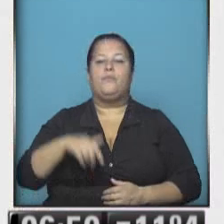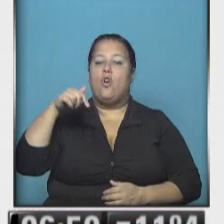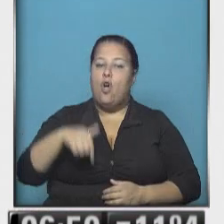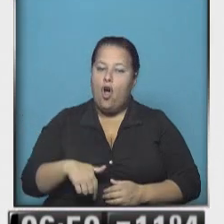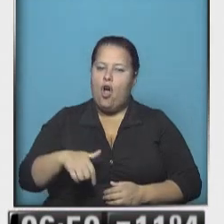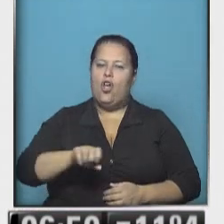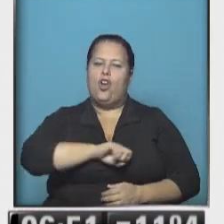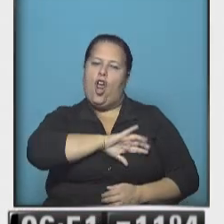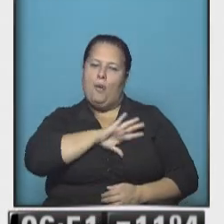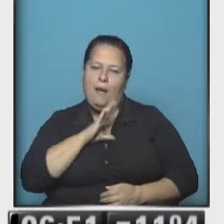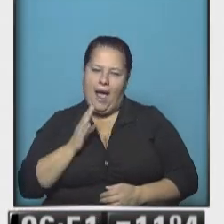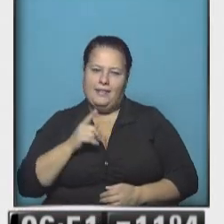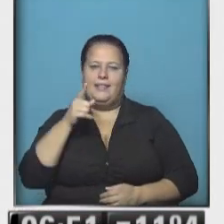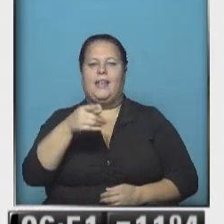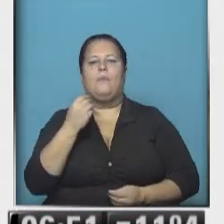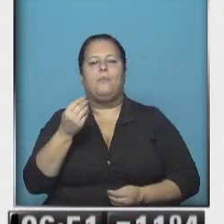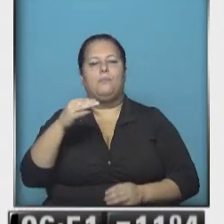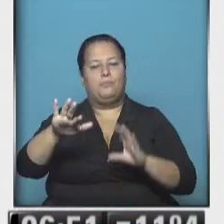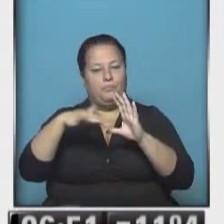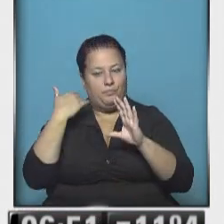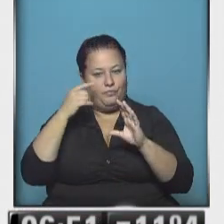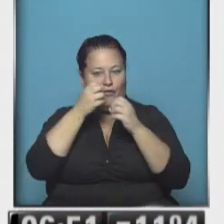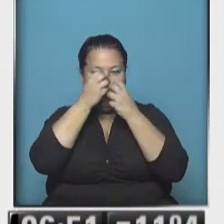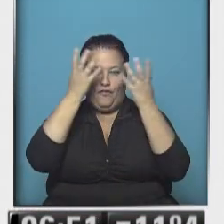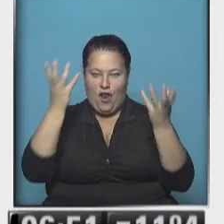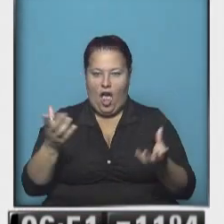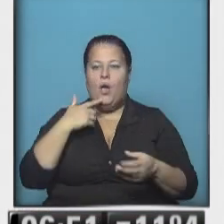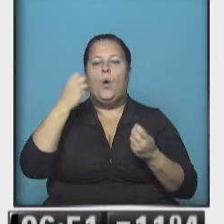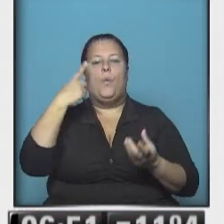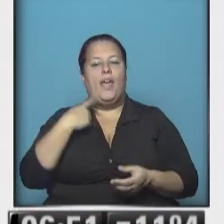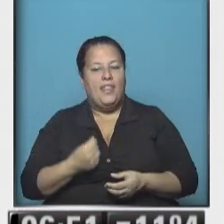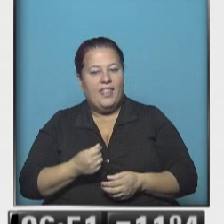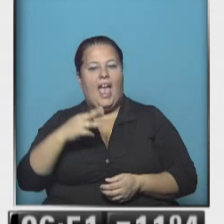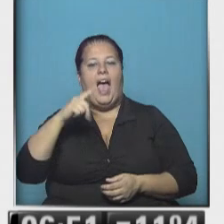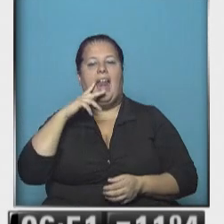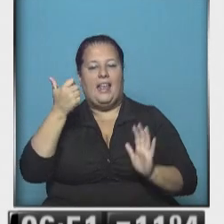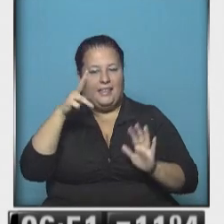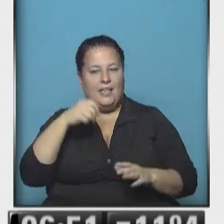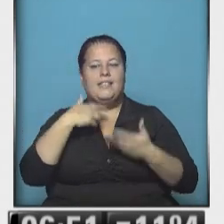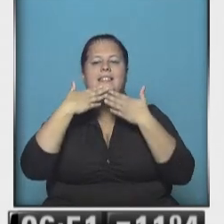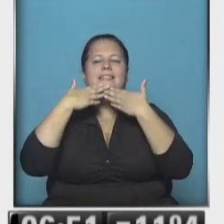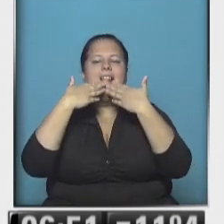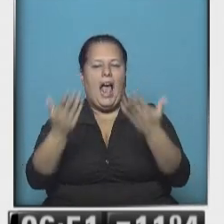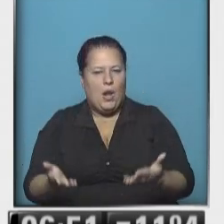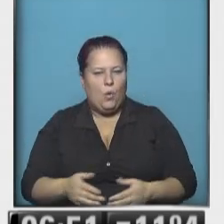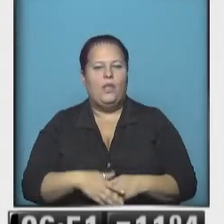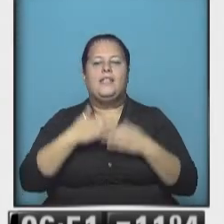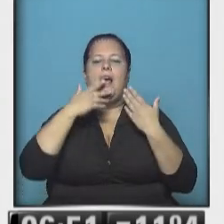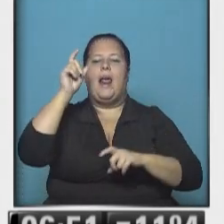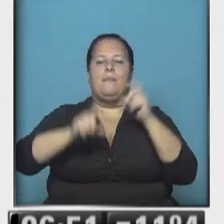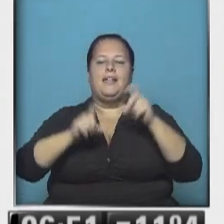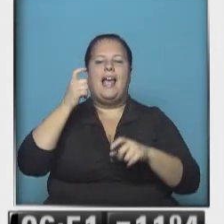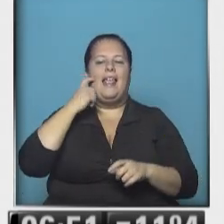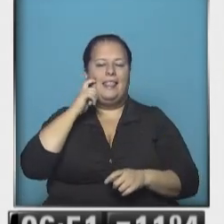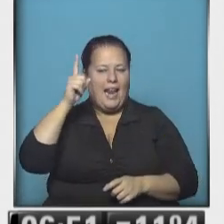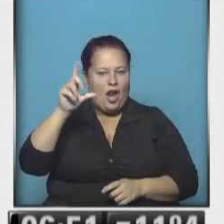muy romántica Cristi Jorge porque nos manda estas flores. Dice, hola, William, a Día 630. Te mando un saludo enorme. Mando un saludo para